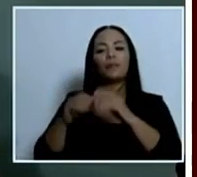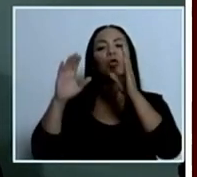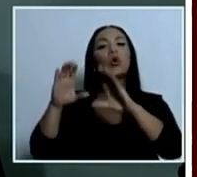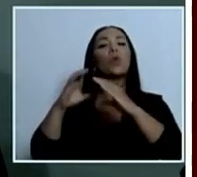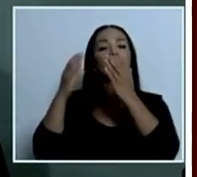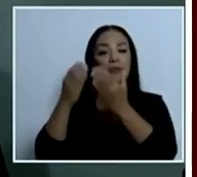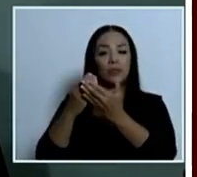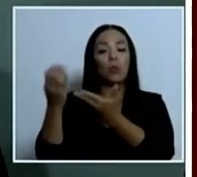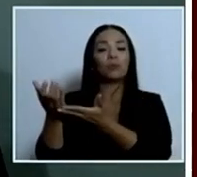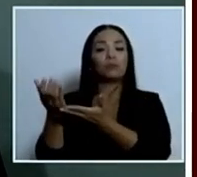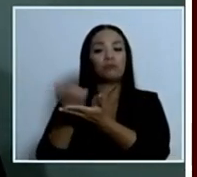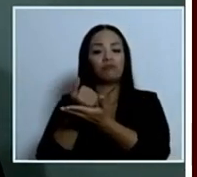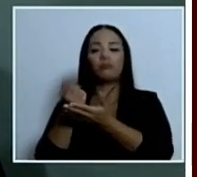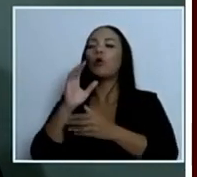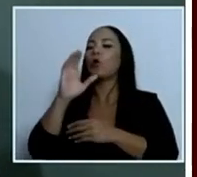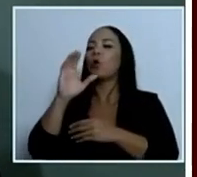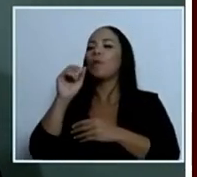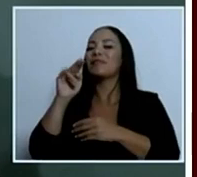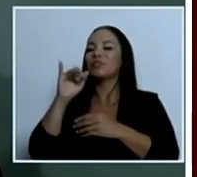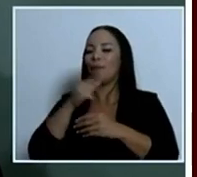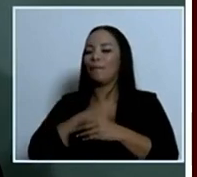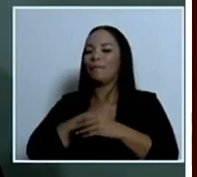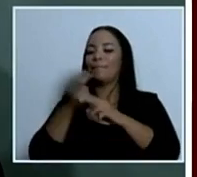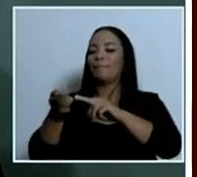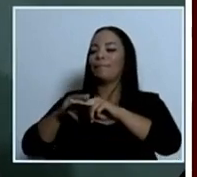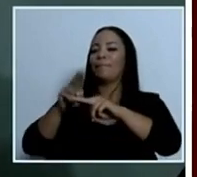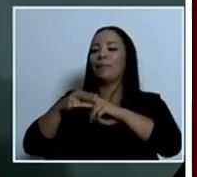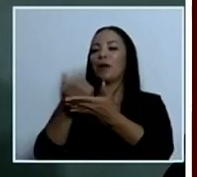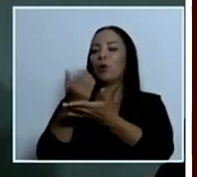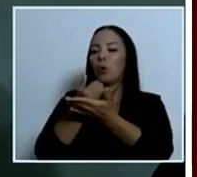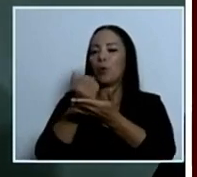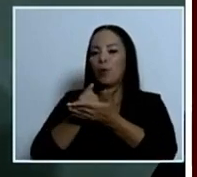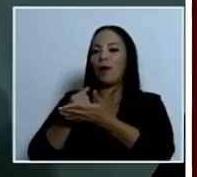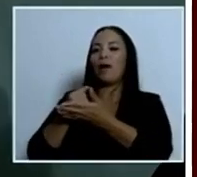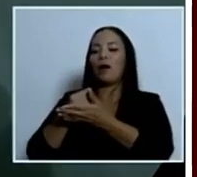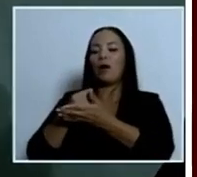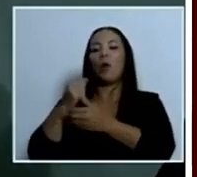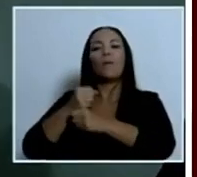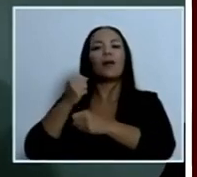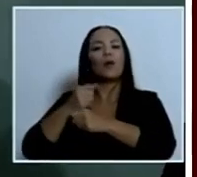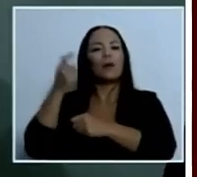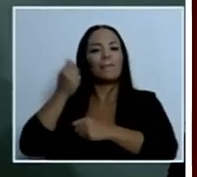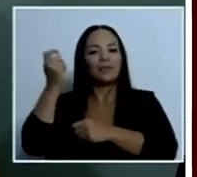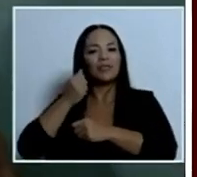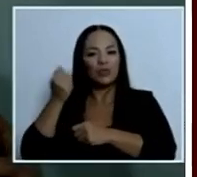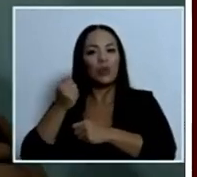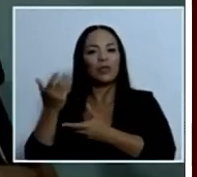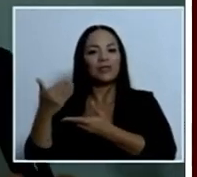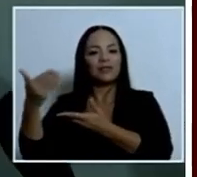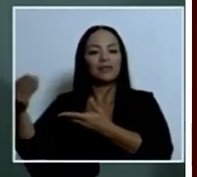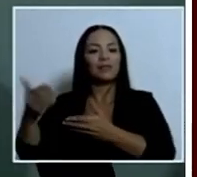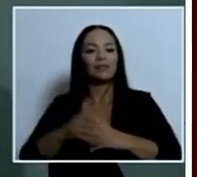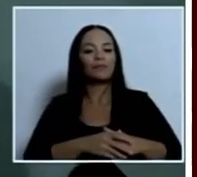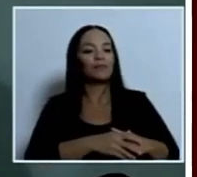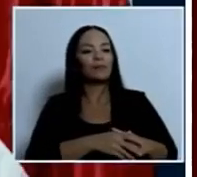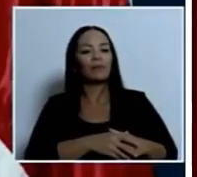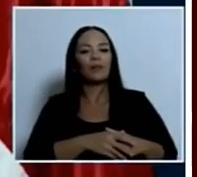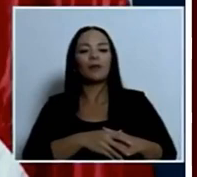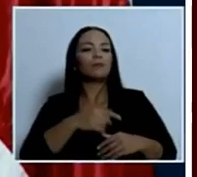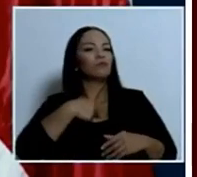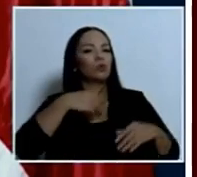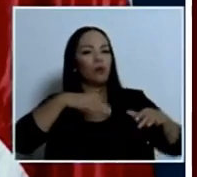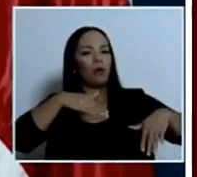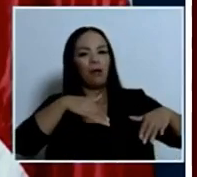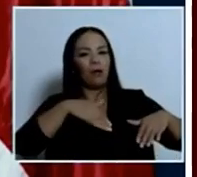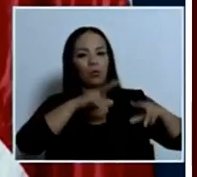cobran las operadoras de pensiones en casos cuando haya rentabilidad negativa como ha ocurrido en el último año no lo ha analizado ¿quién lo